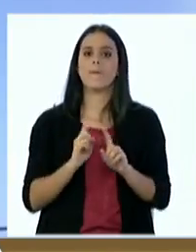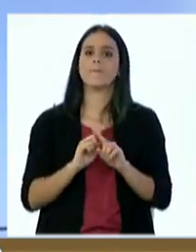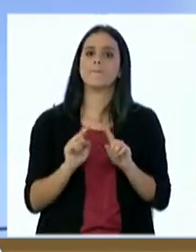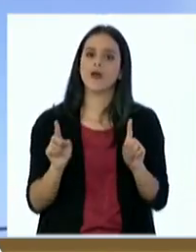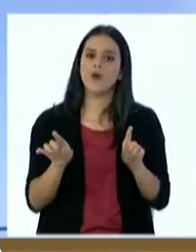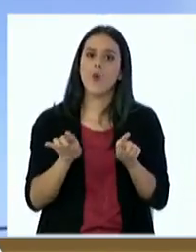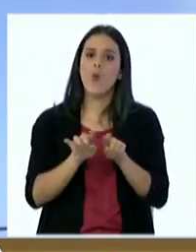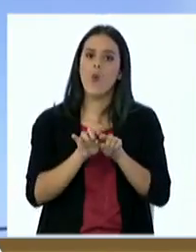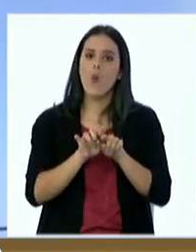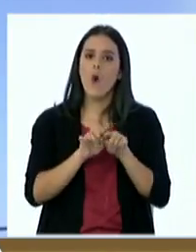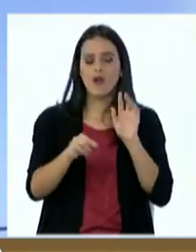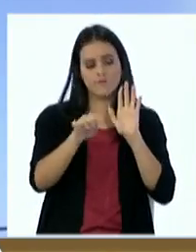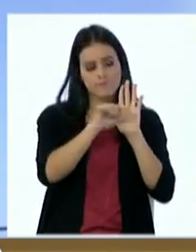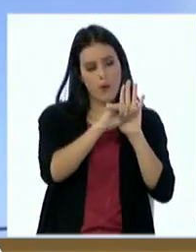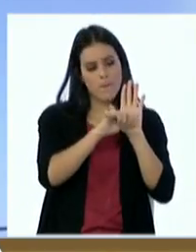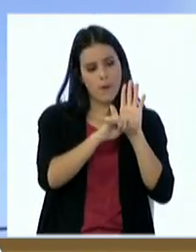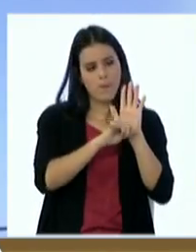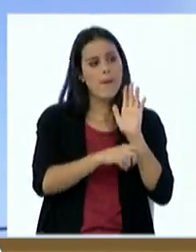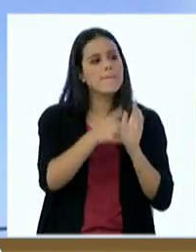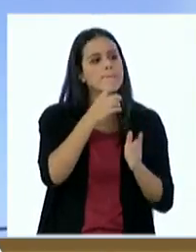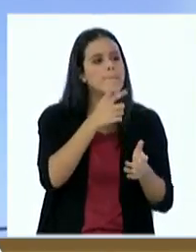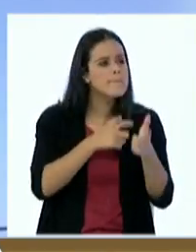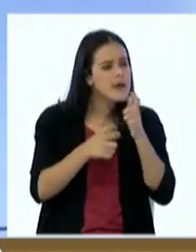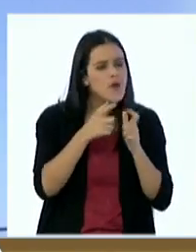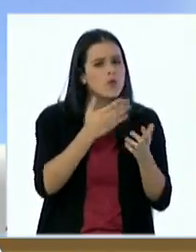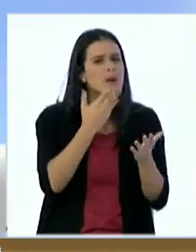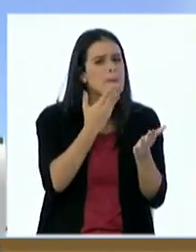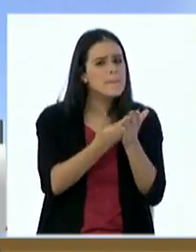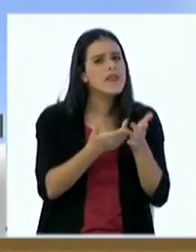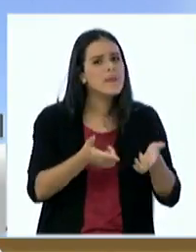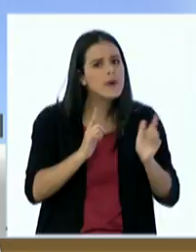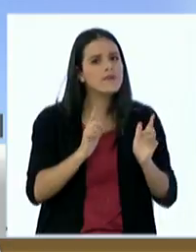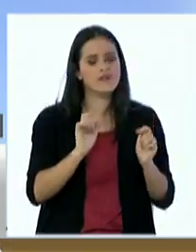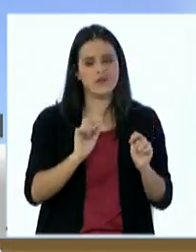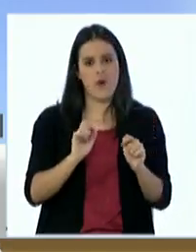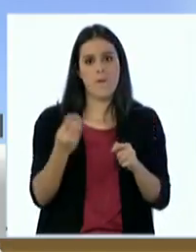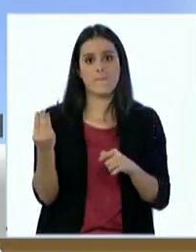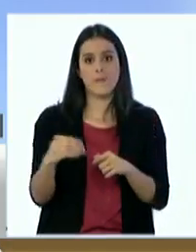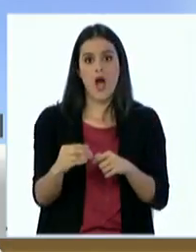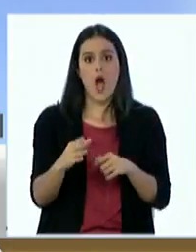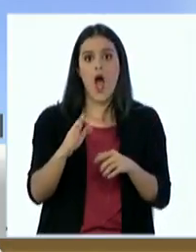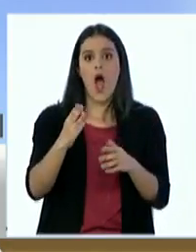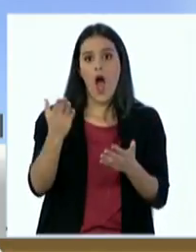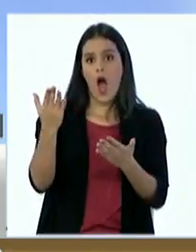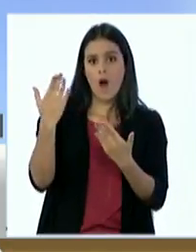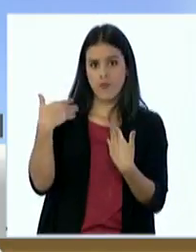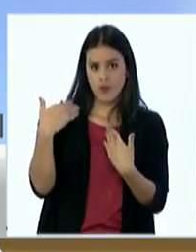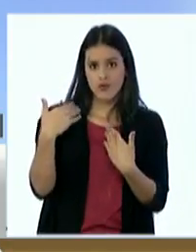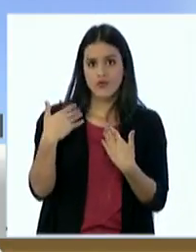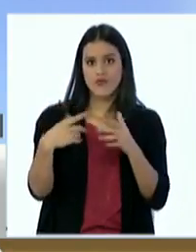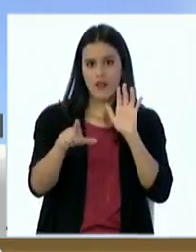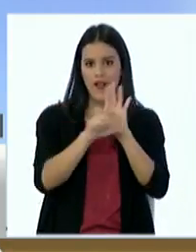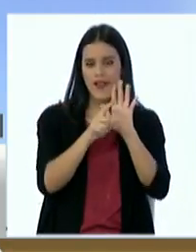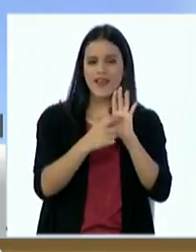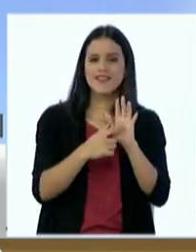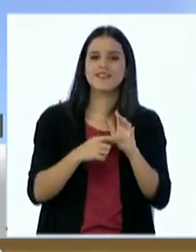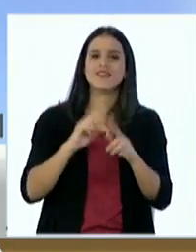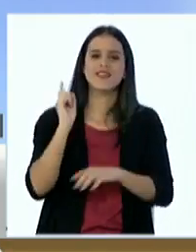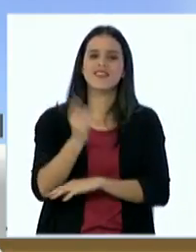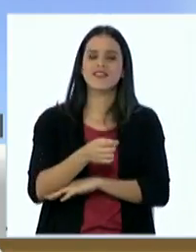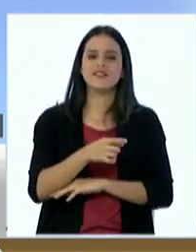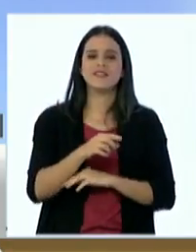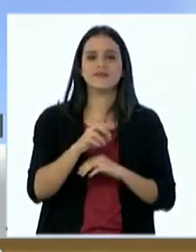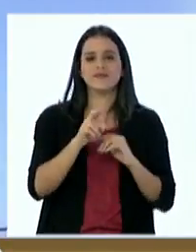hacer todas las solicitudes en su lugar de trabajo y puede apoyarse buscando la sentencia 991 del Tribunal